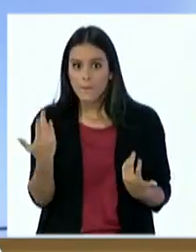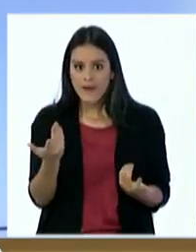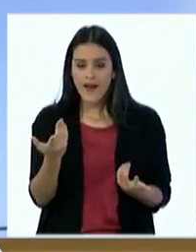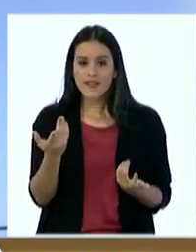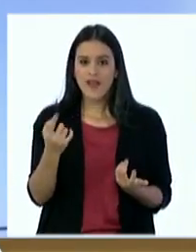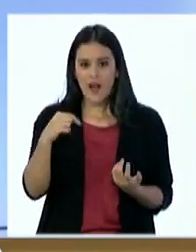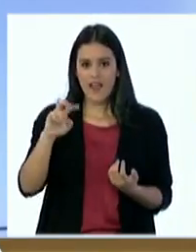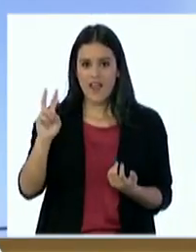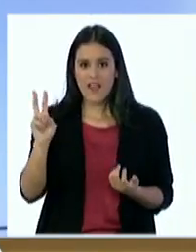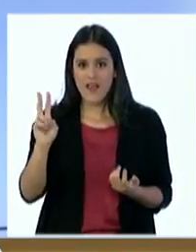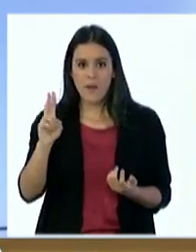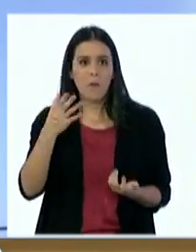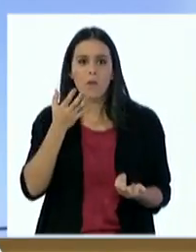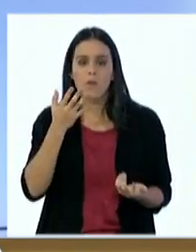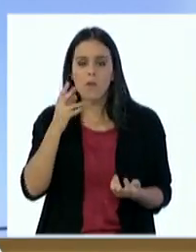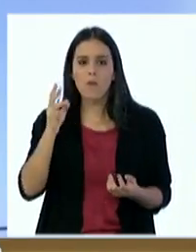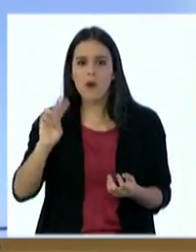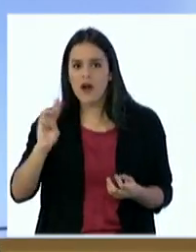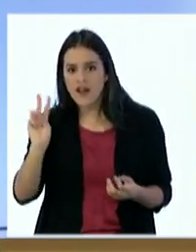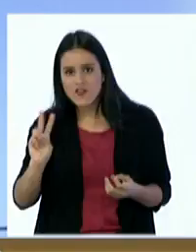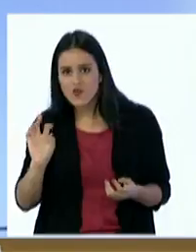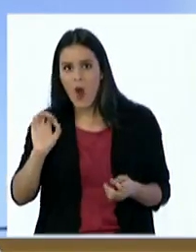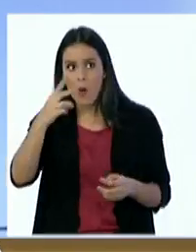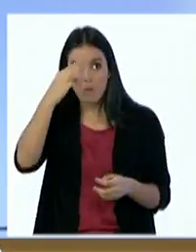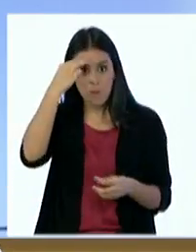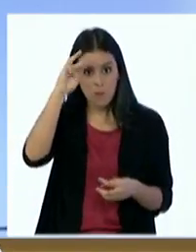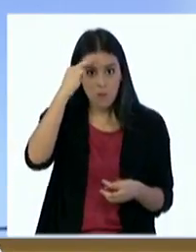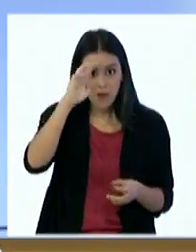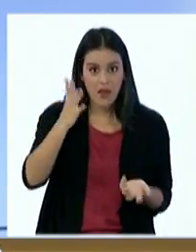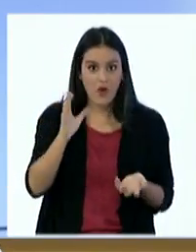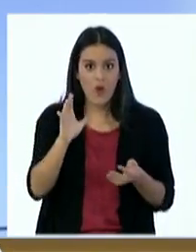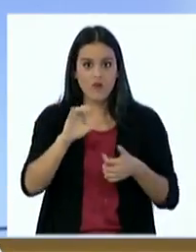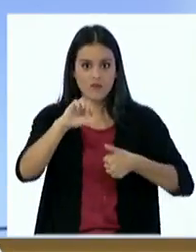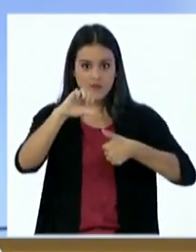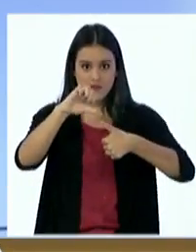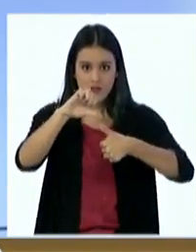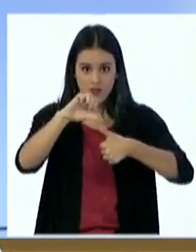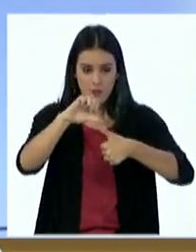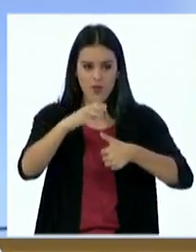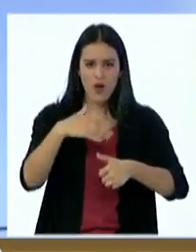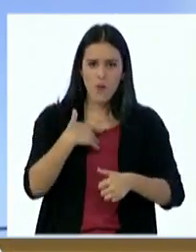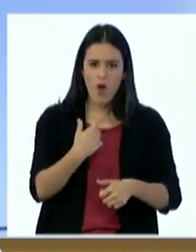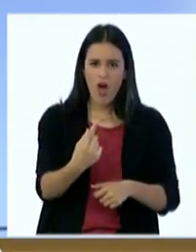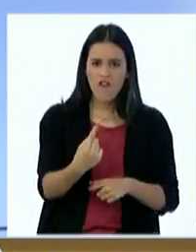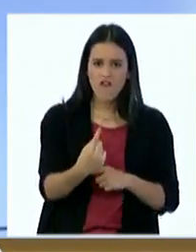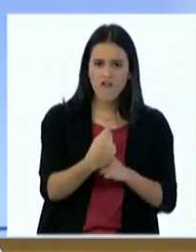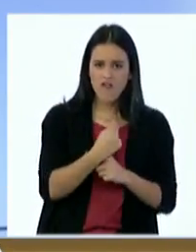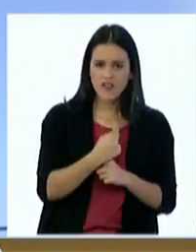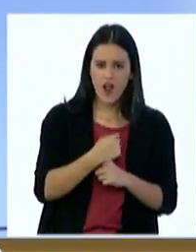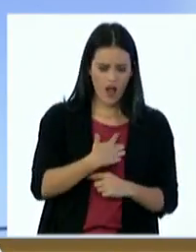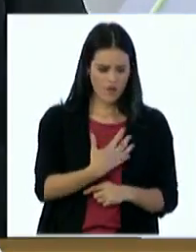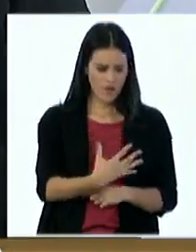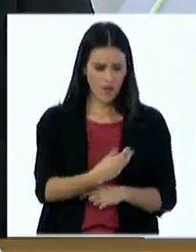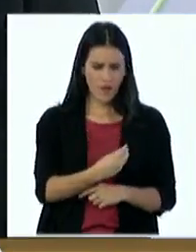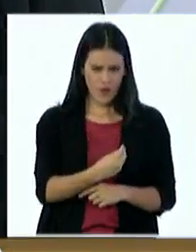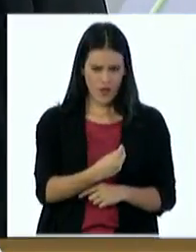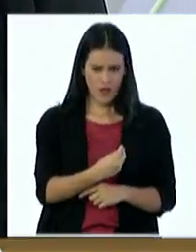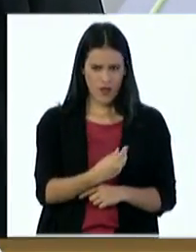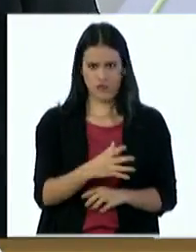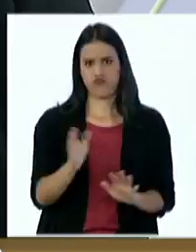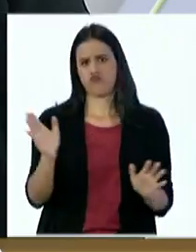ejemplo en otros países como México pero que también aquí se aplica de Centroamérica ¿esto podría afectar la calidad de la leche materna? No, para nada,